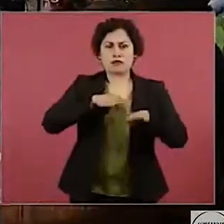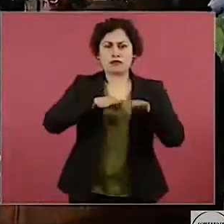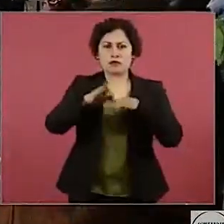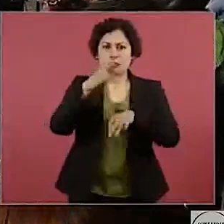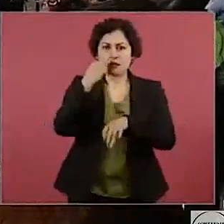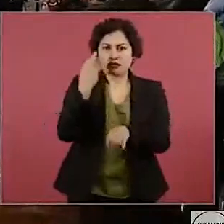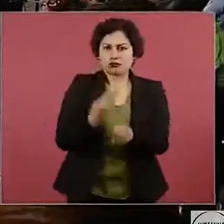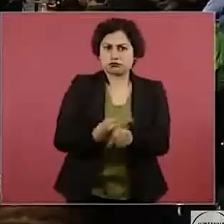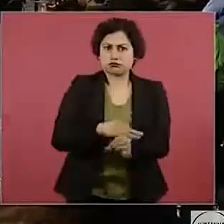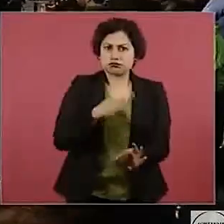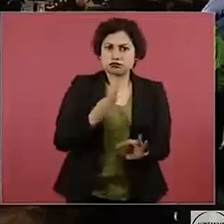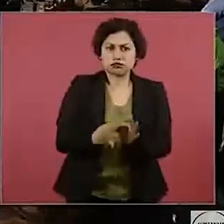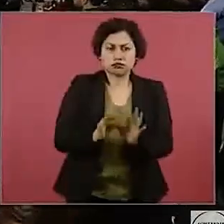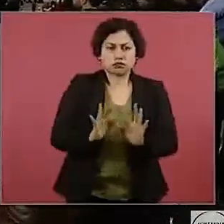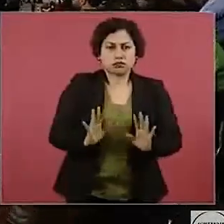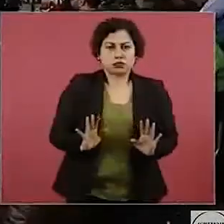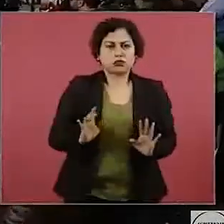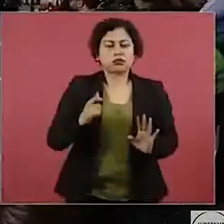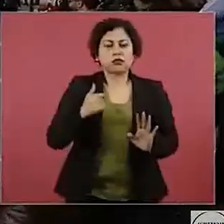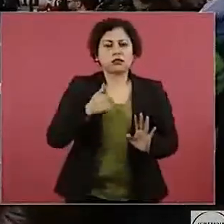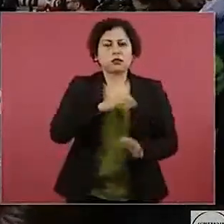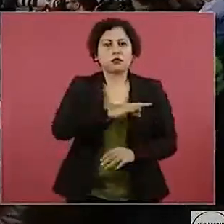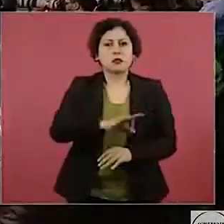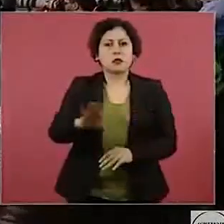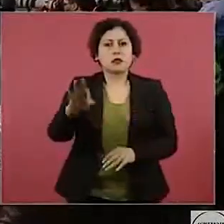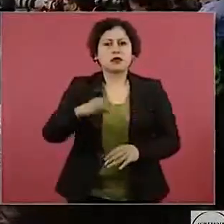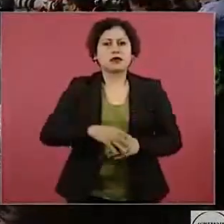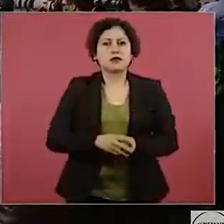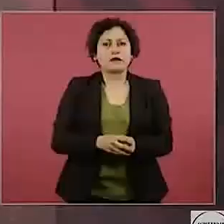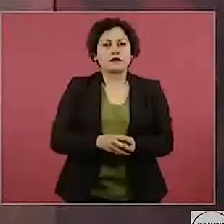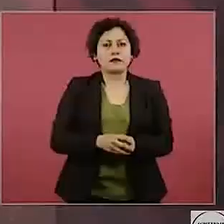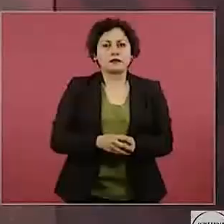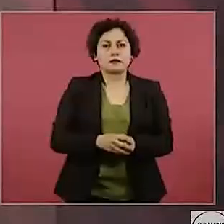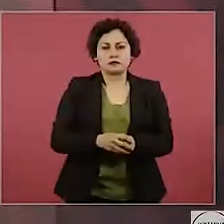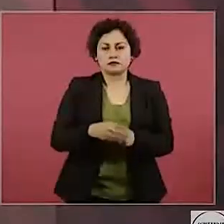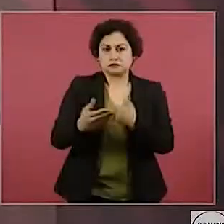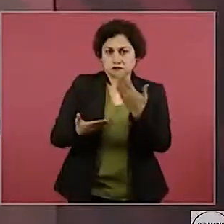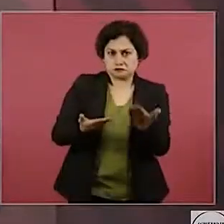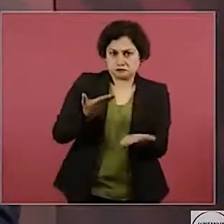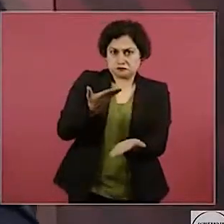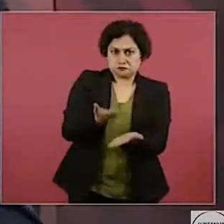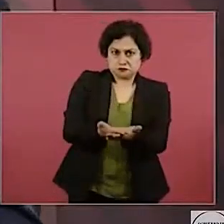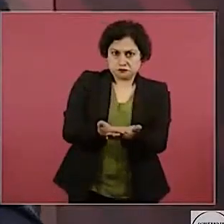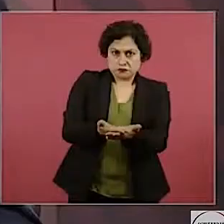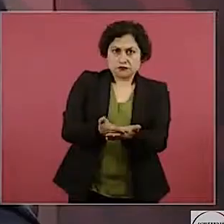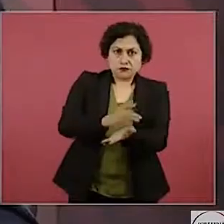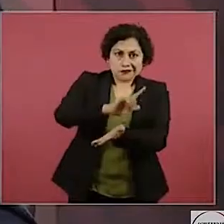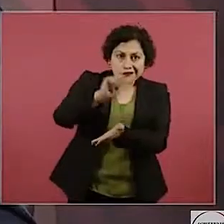y estoy enviando esta reforma,